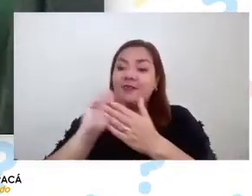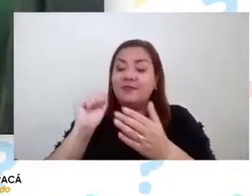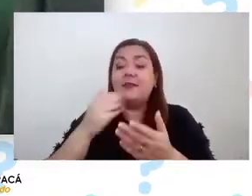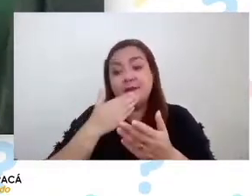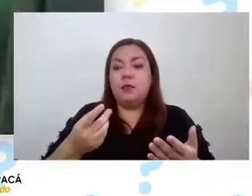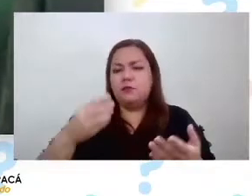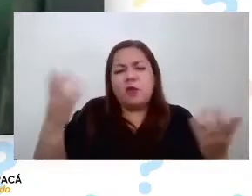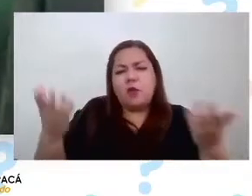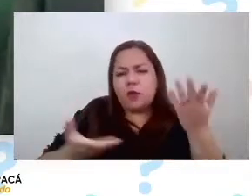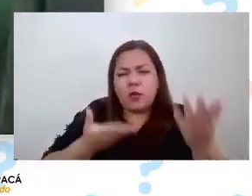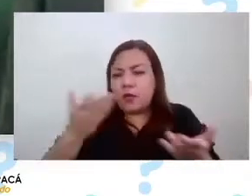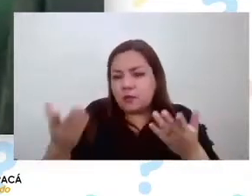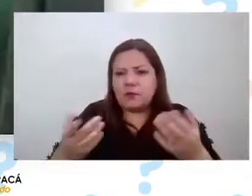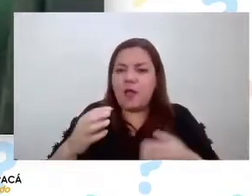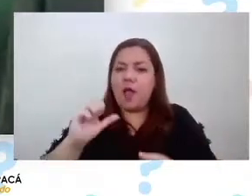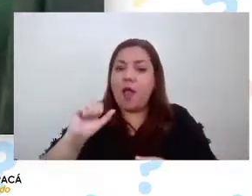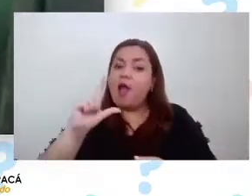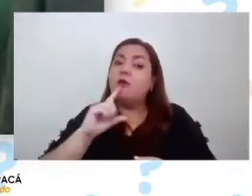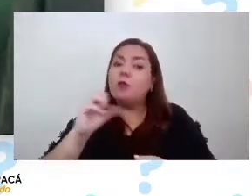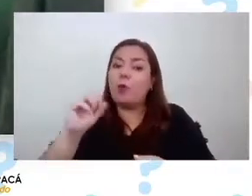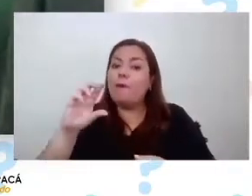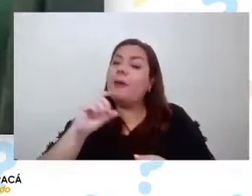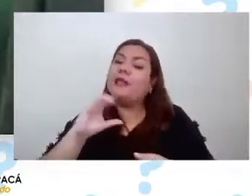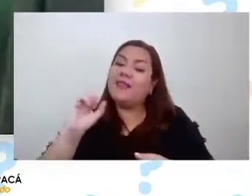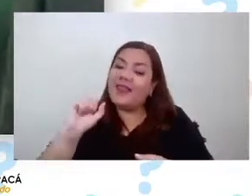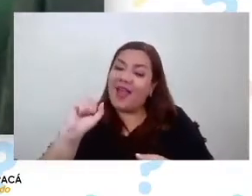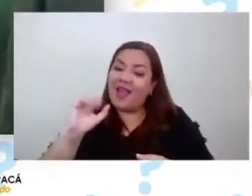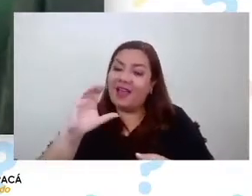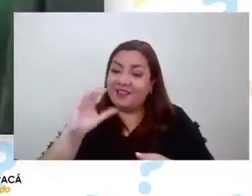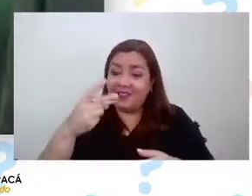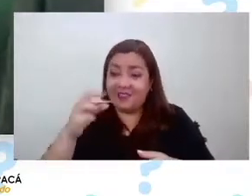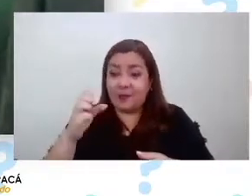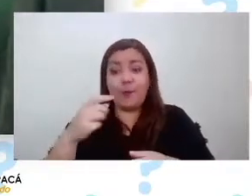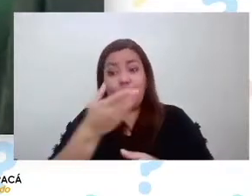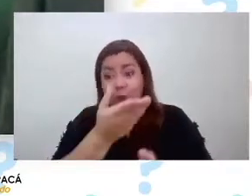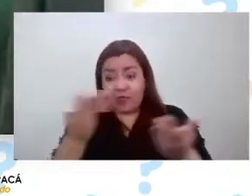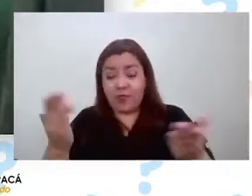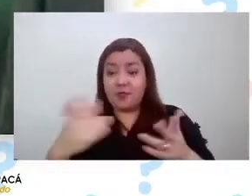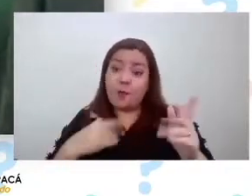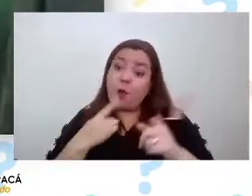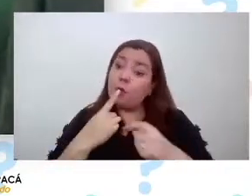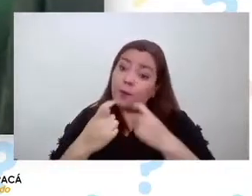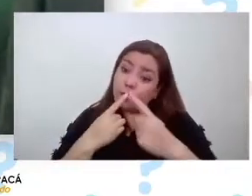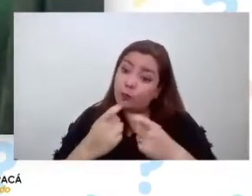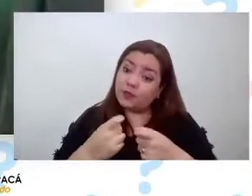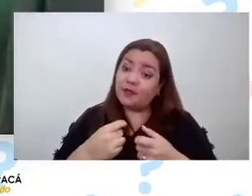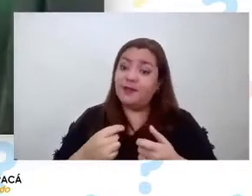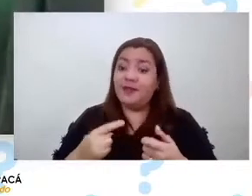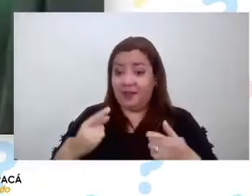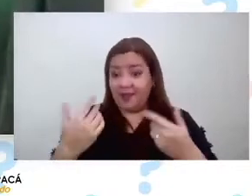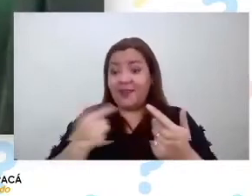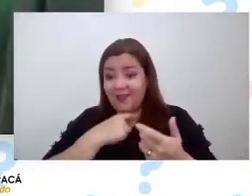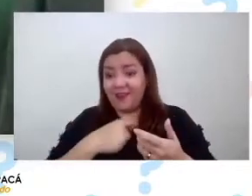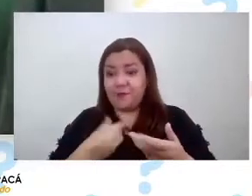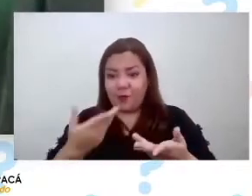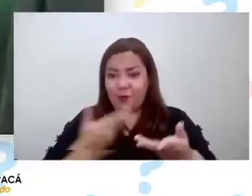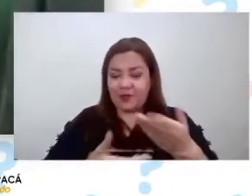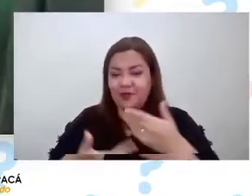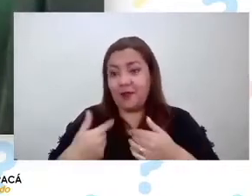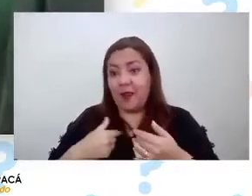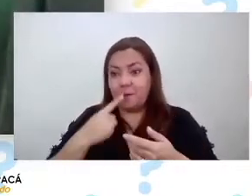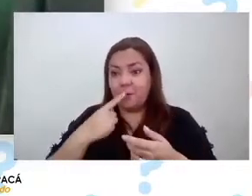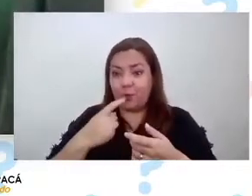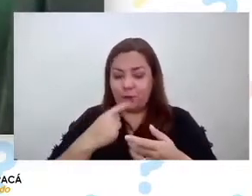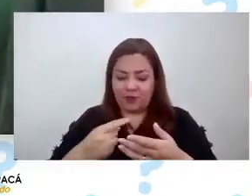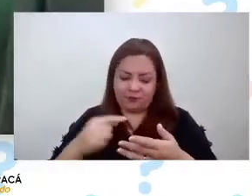torno al tema y tenemos algunas preguntas que quisiéramos compartir contigo constanza ya que fueron las preguntas que nos estuvieron llegando a través